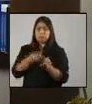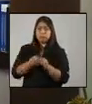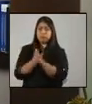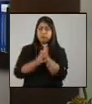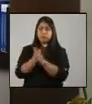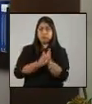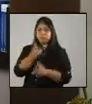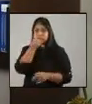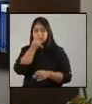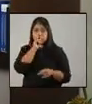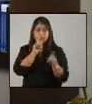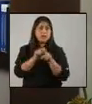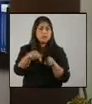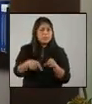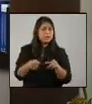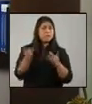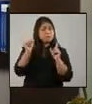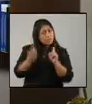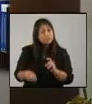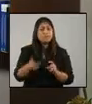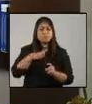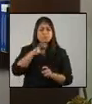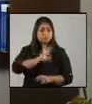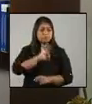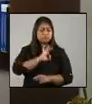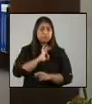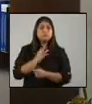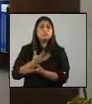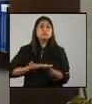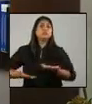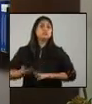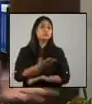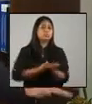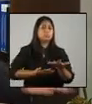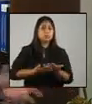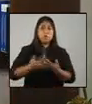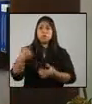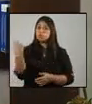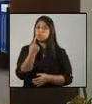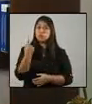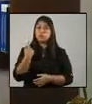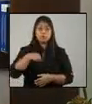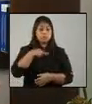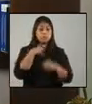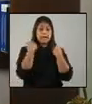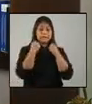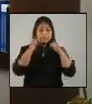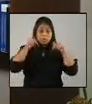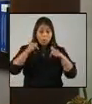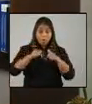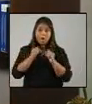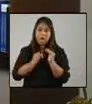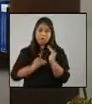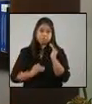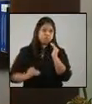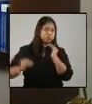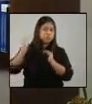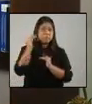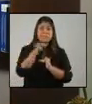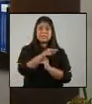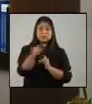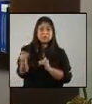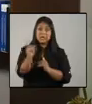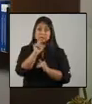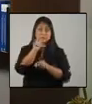recuperarnos como sociedad, comprendamos algo, todo lo que hagamos traerá como consecuencia un incremento de casos si no